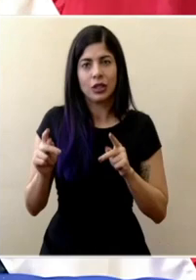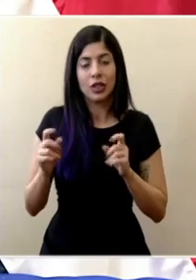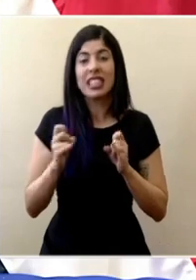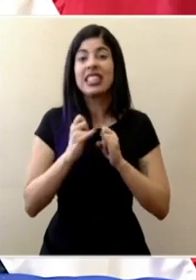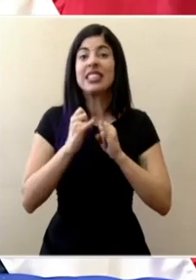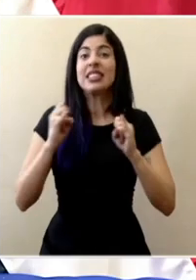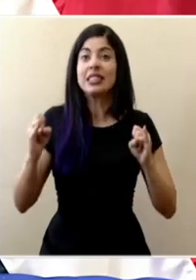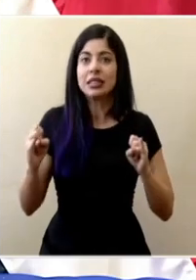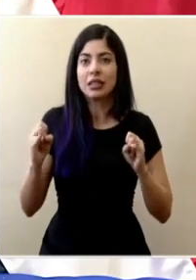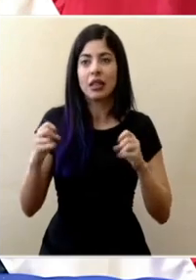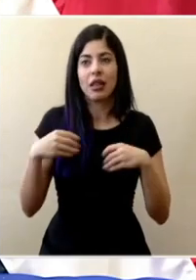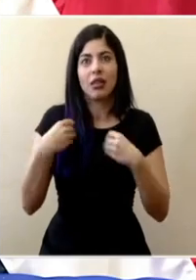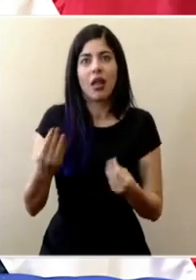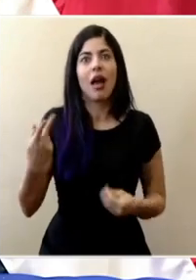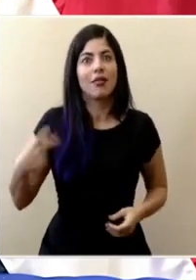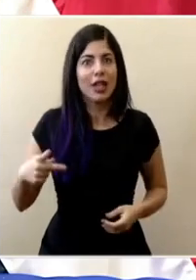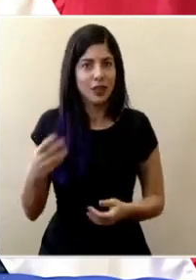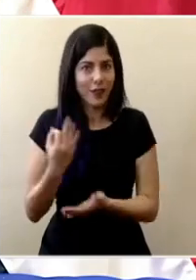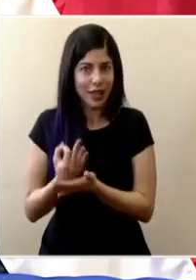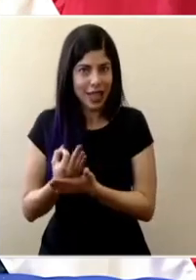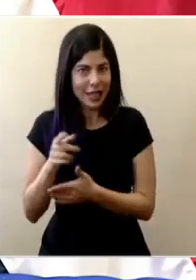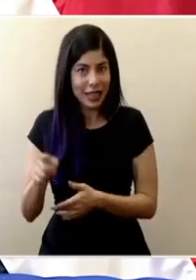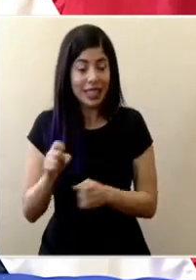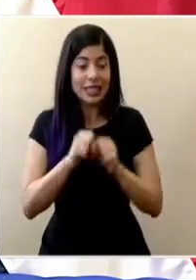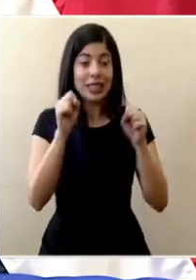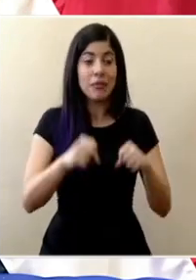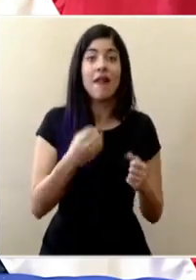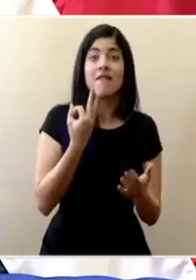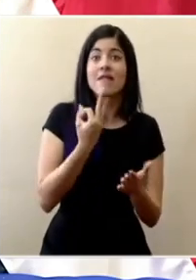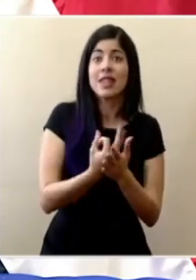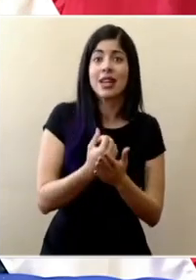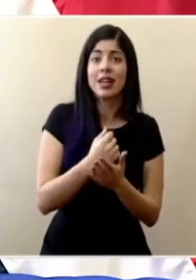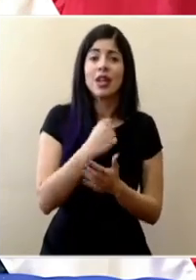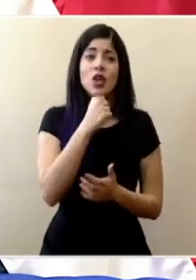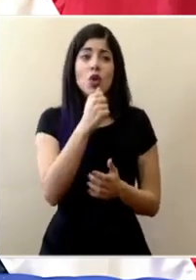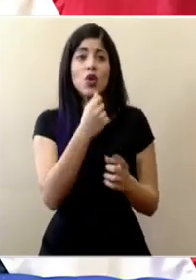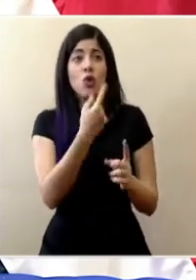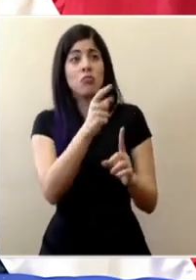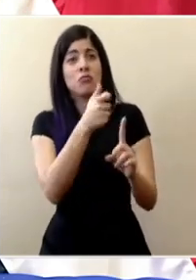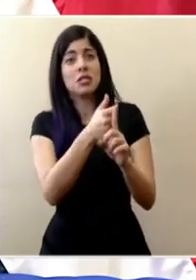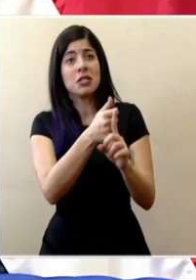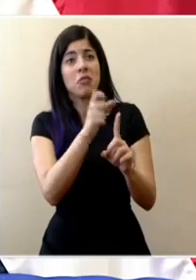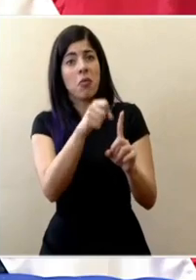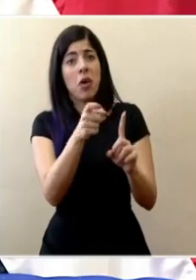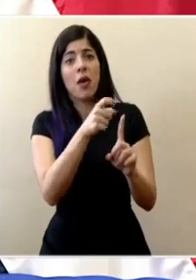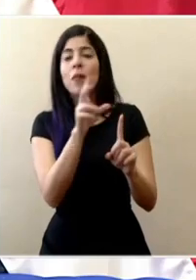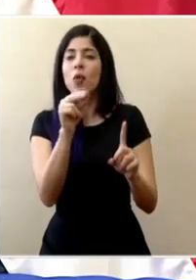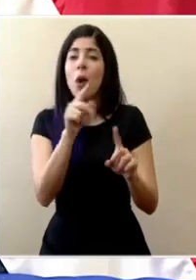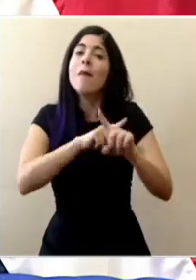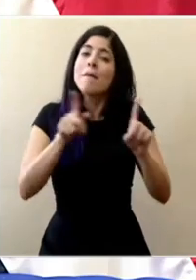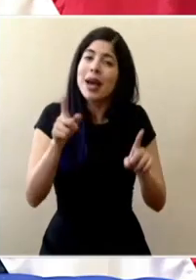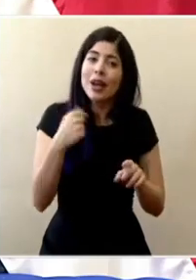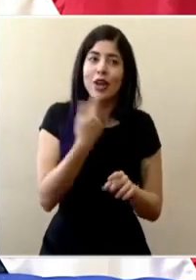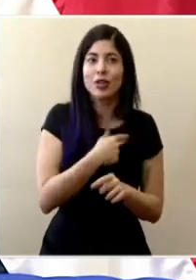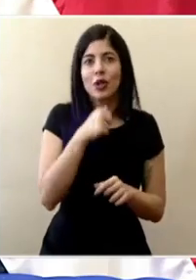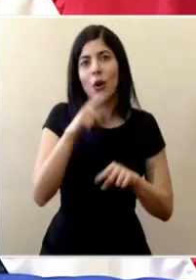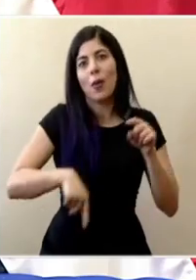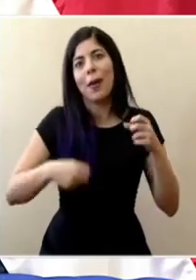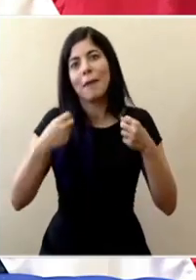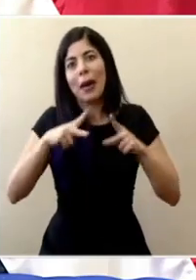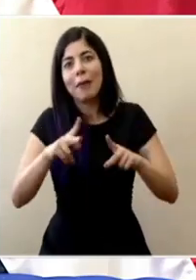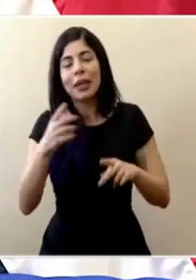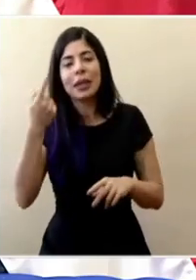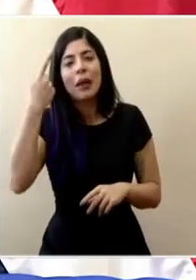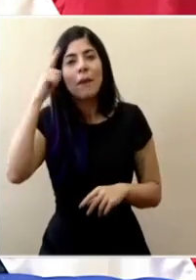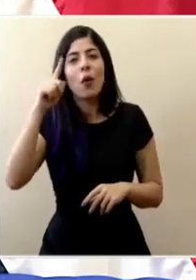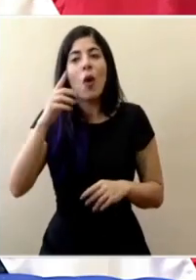signifique poner en riesgo el sistema financiero el sistema financiero no es un medio en sí mismo pero no podemos permitir de que por